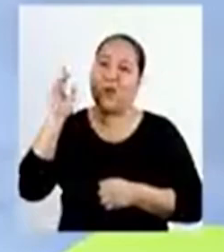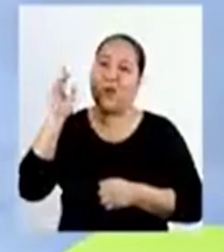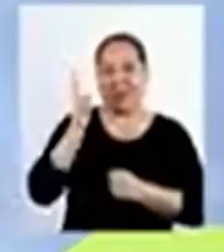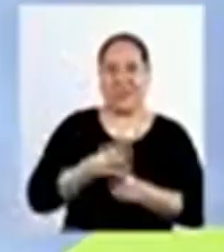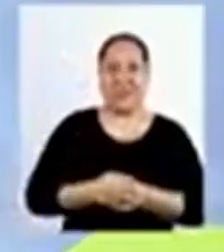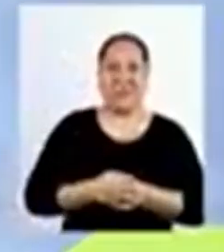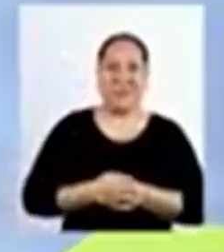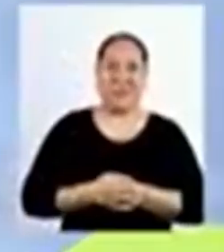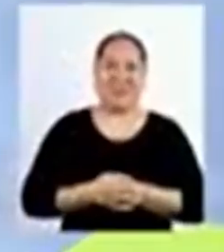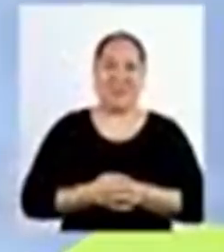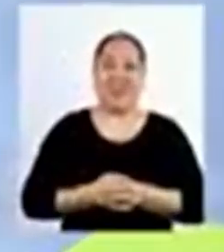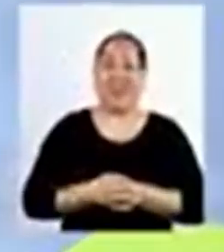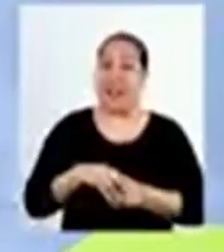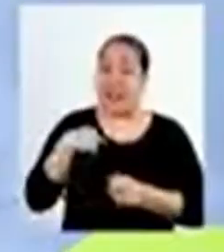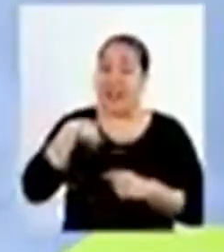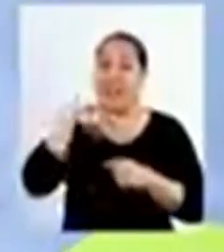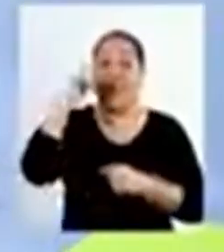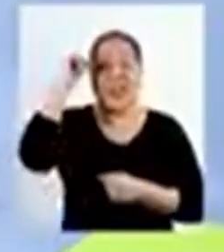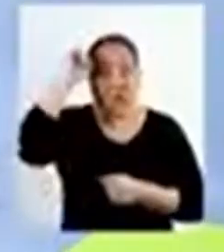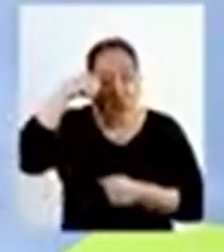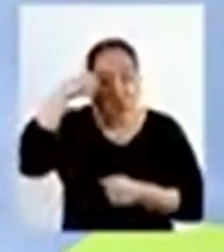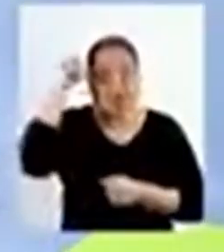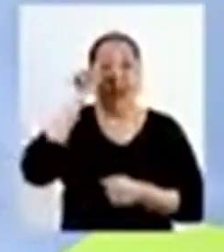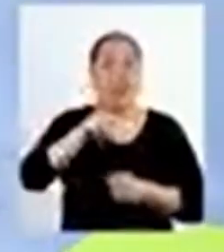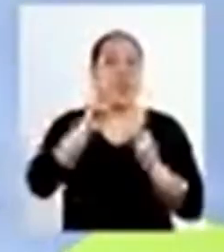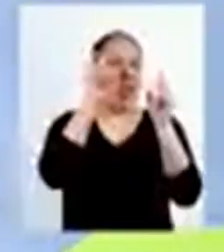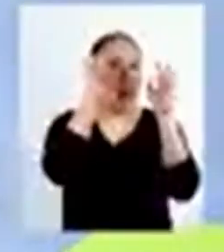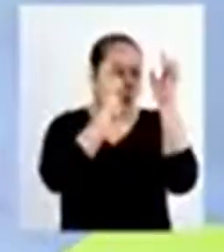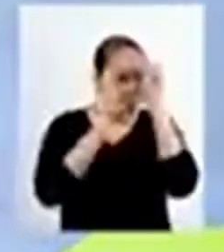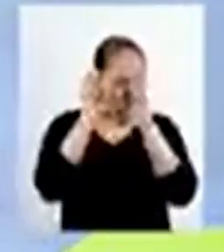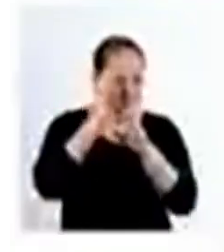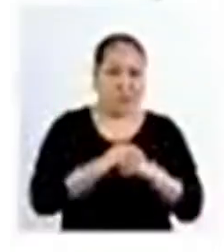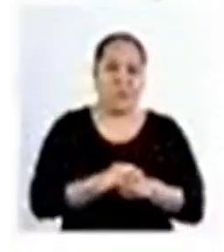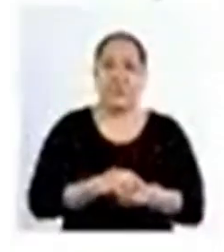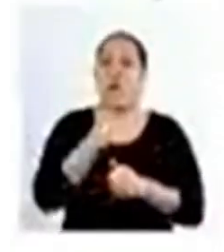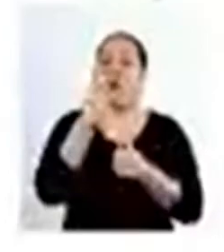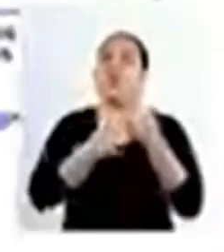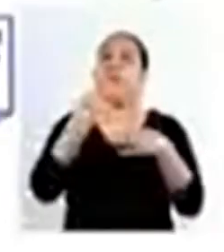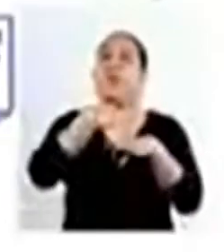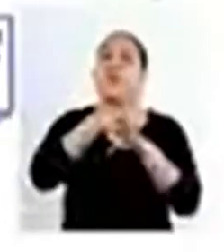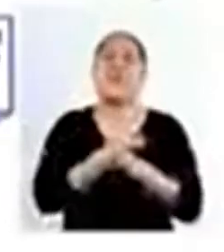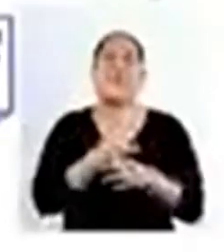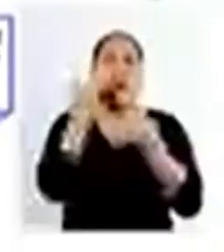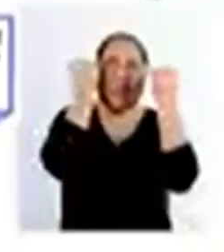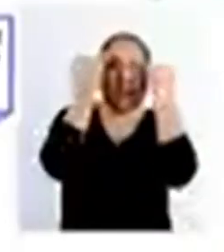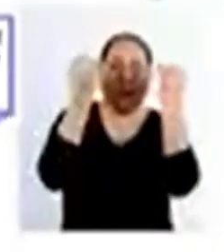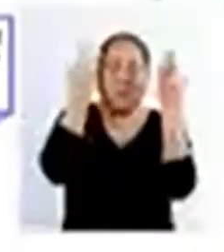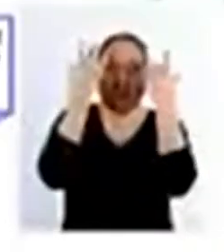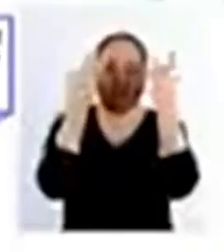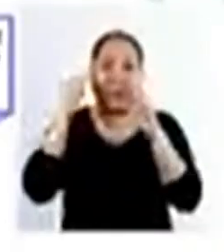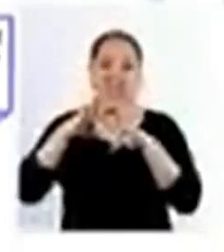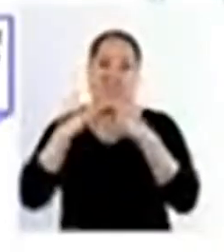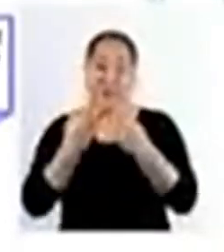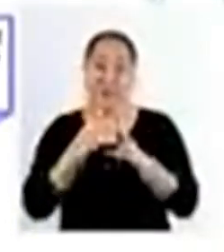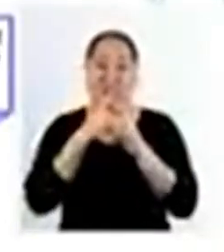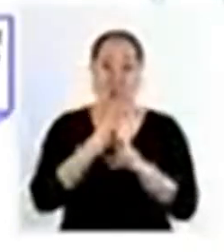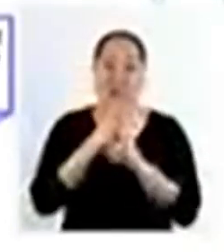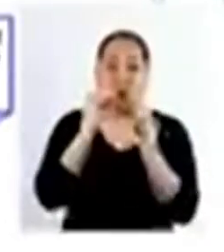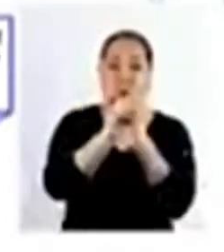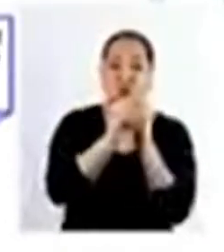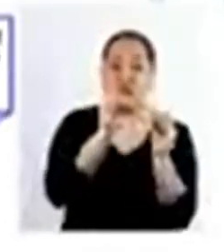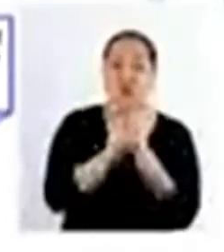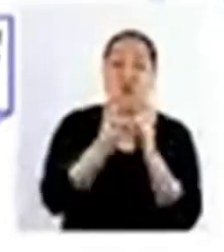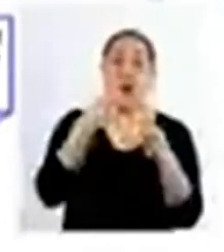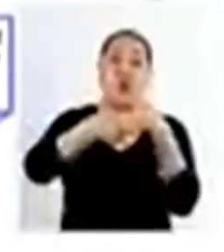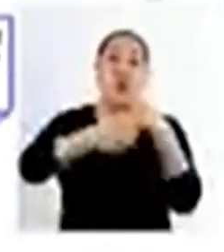Profesor ¿Recuerdan Nuestra incógnita? ¿De qué manera Creativa Nuestras familias Están respondiendo A las